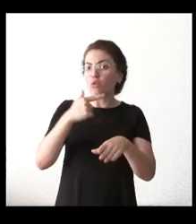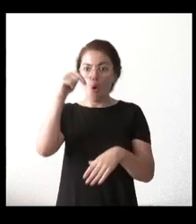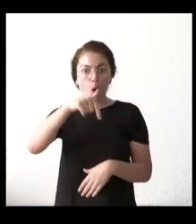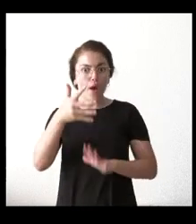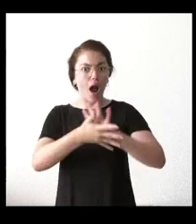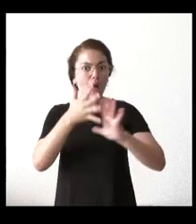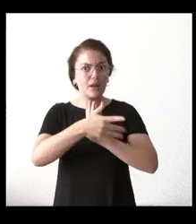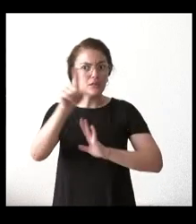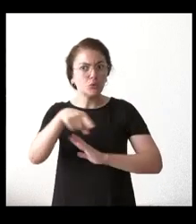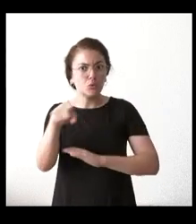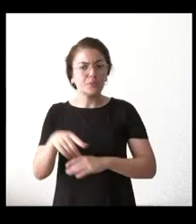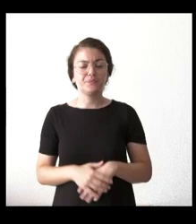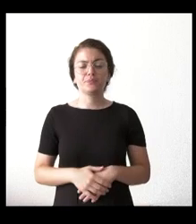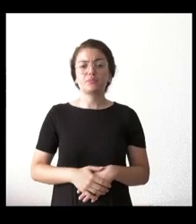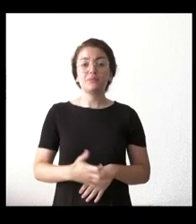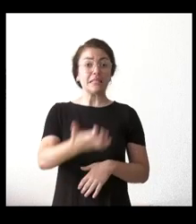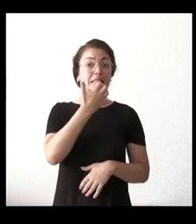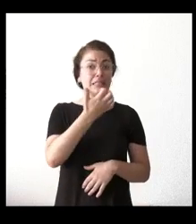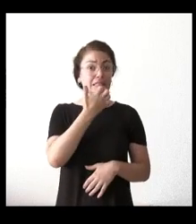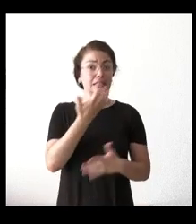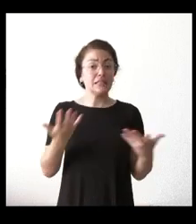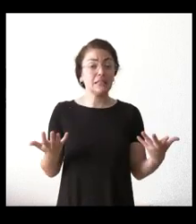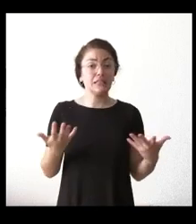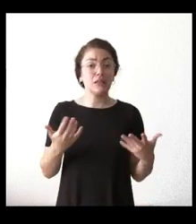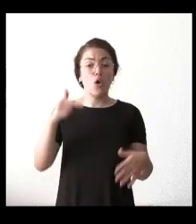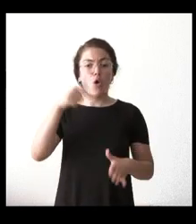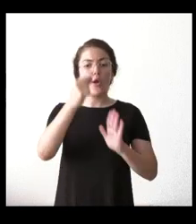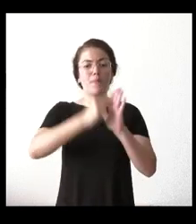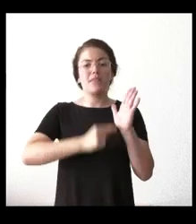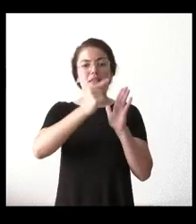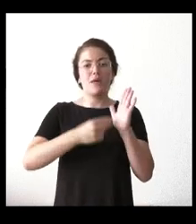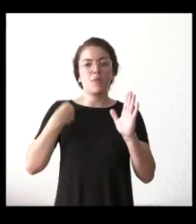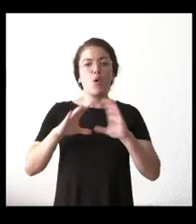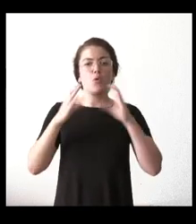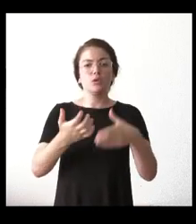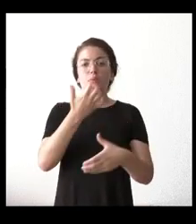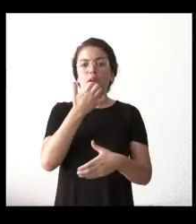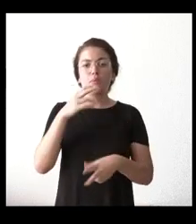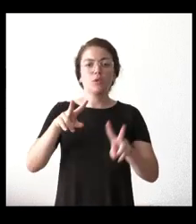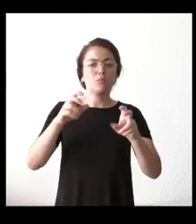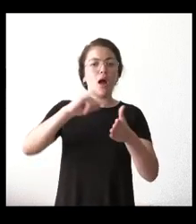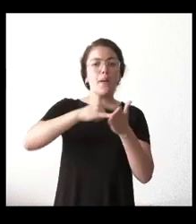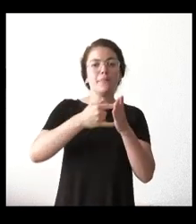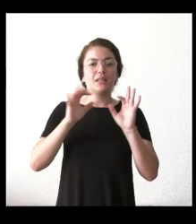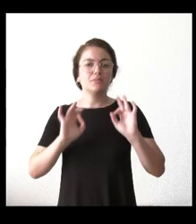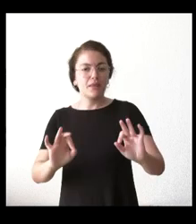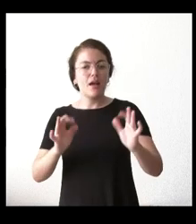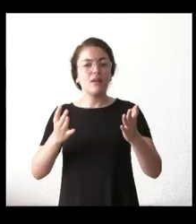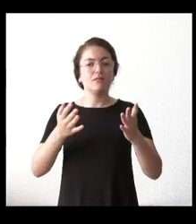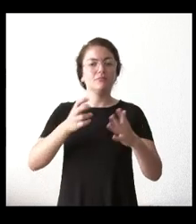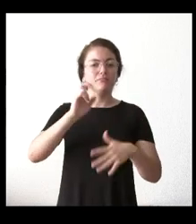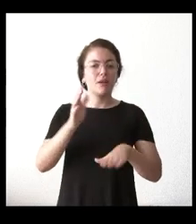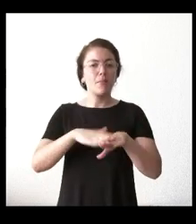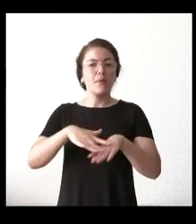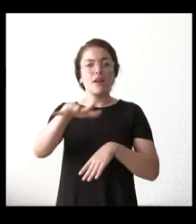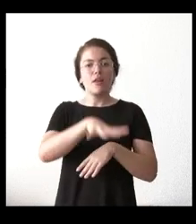Y, en principio, si las medidas que hoy ha aprobado la Junta, como son estos planes especiales, 30 millones más para la zona